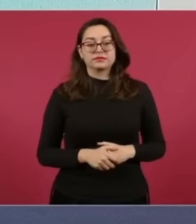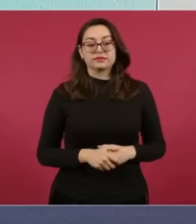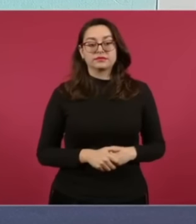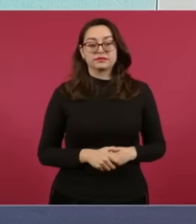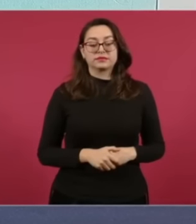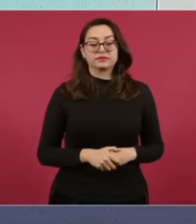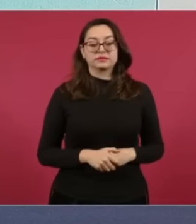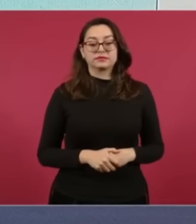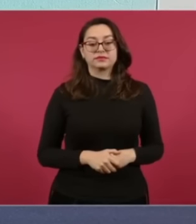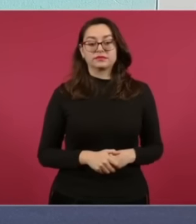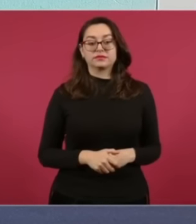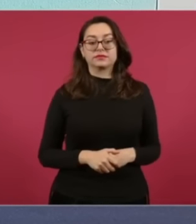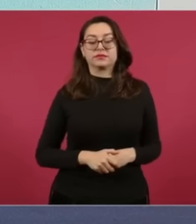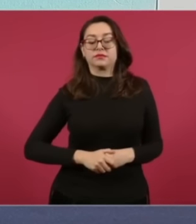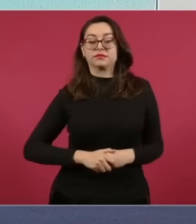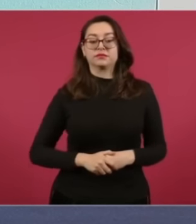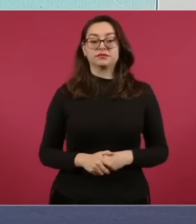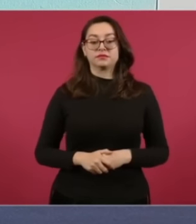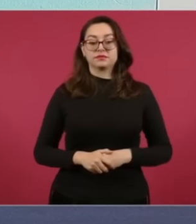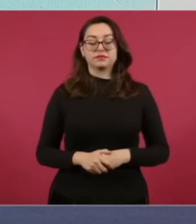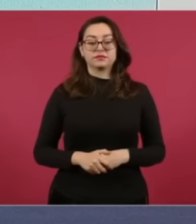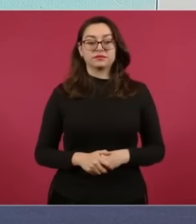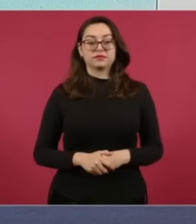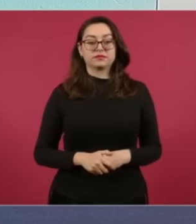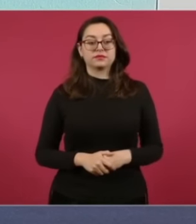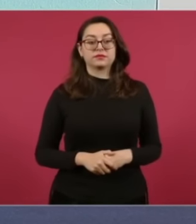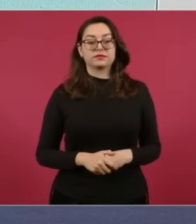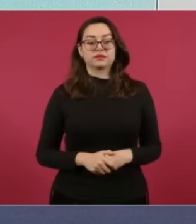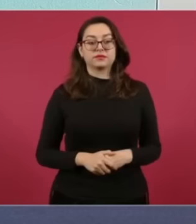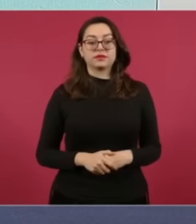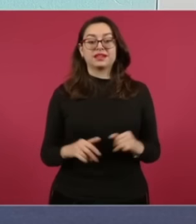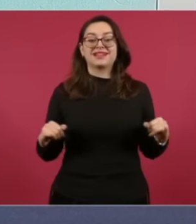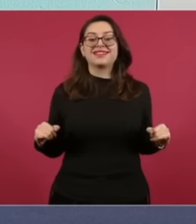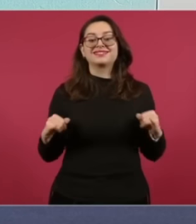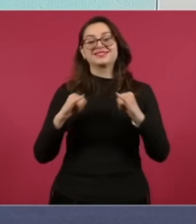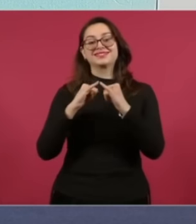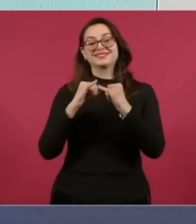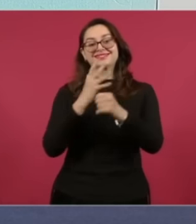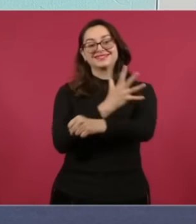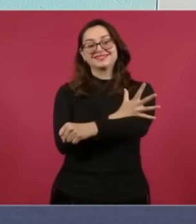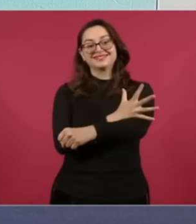Genial El Instituto De Transparencia